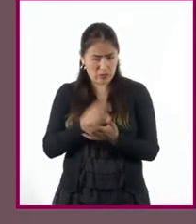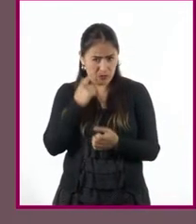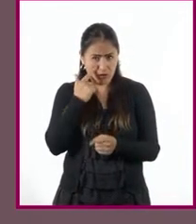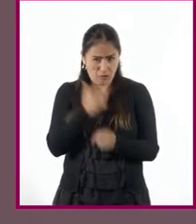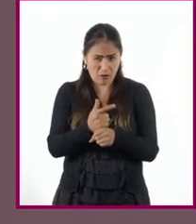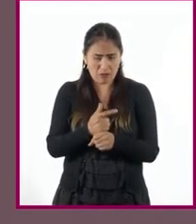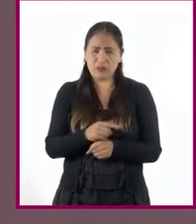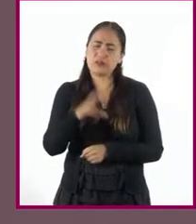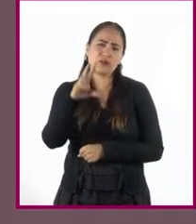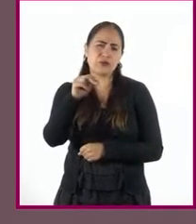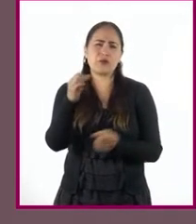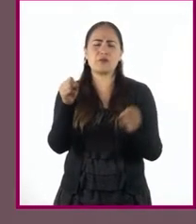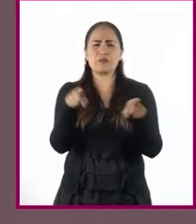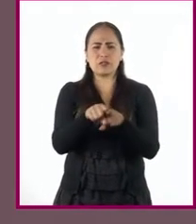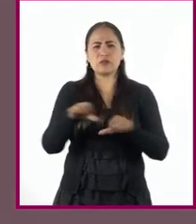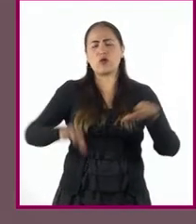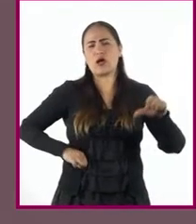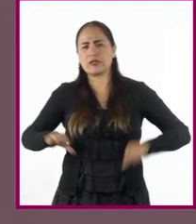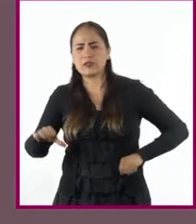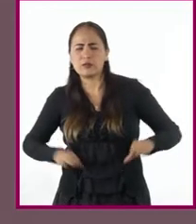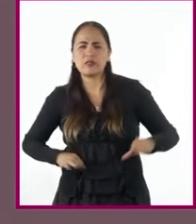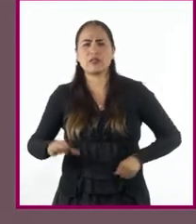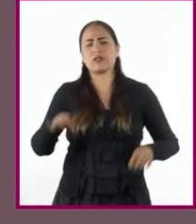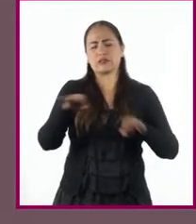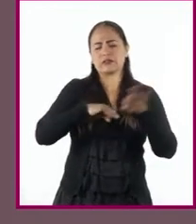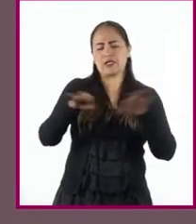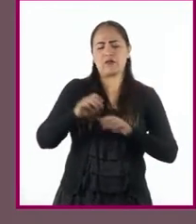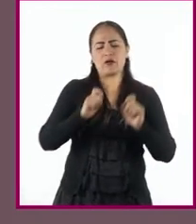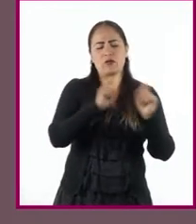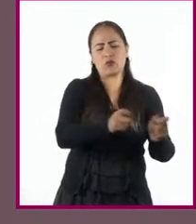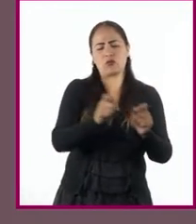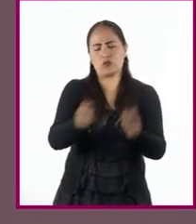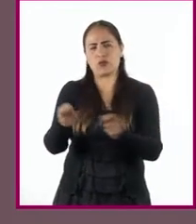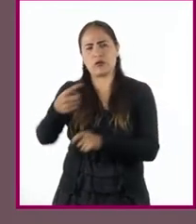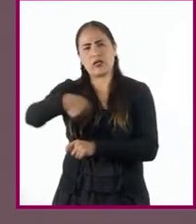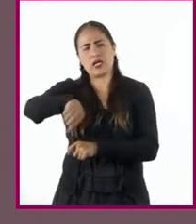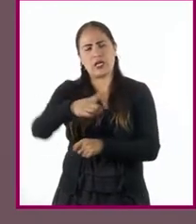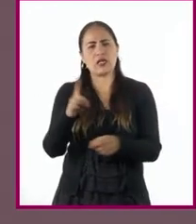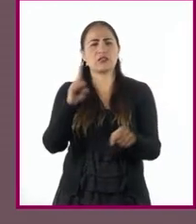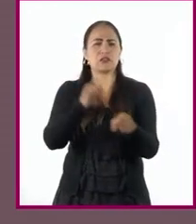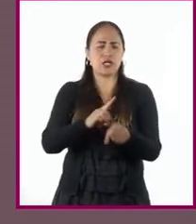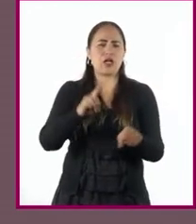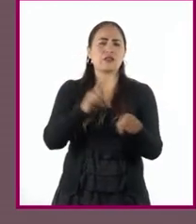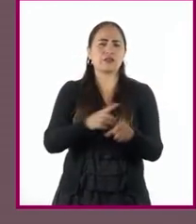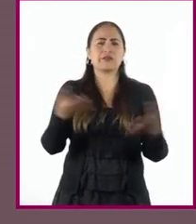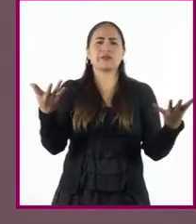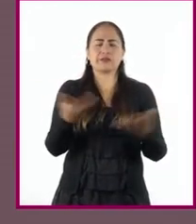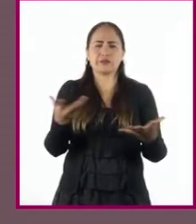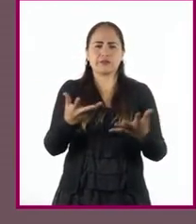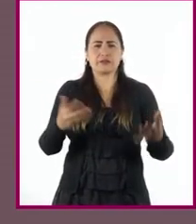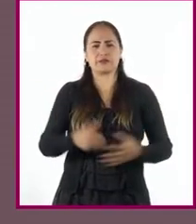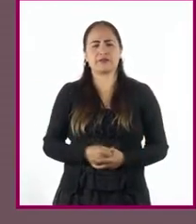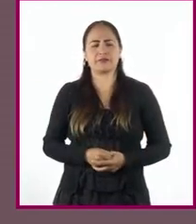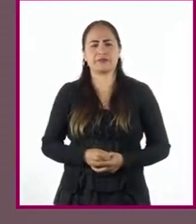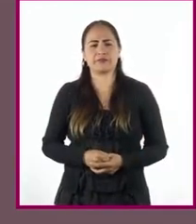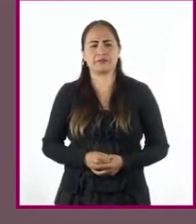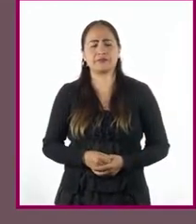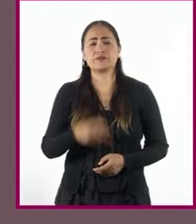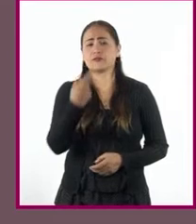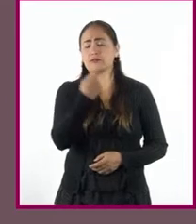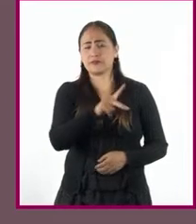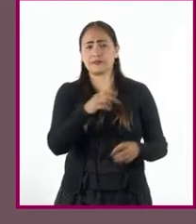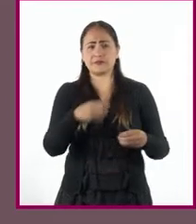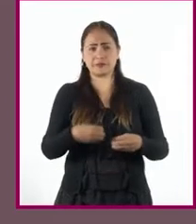las actividades y labores que desempeñaban cotidianamente. En términos generales, en su horizonte de vida